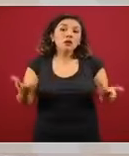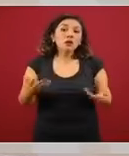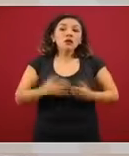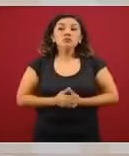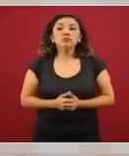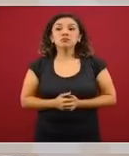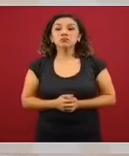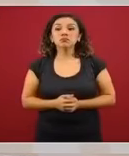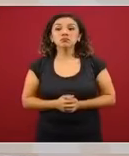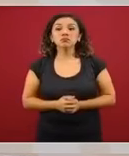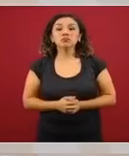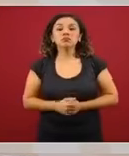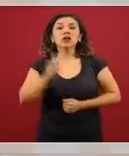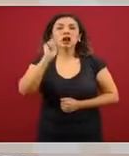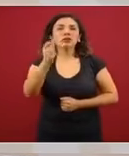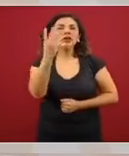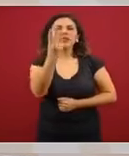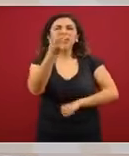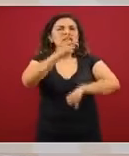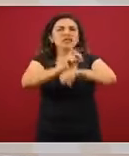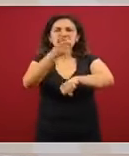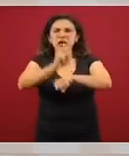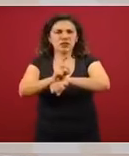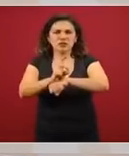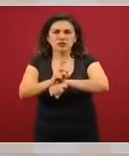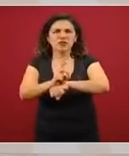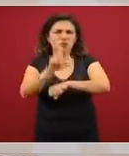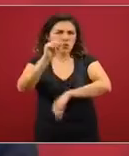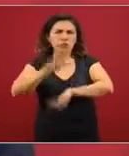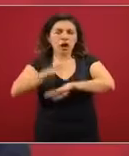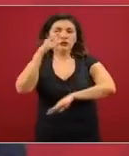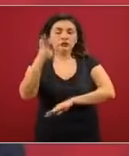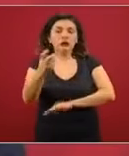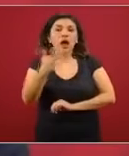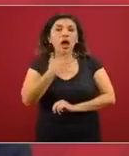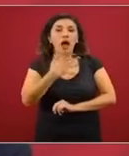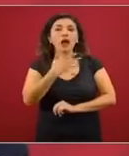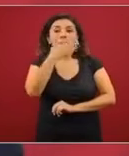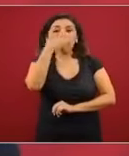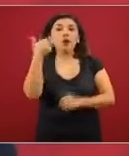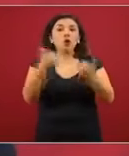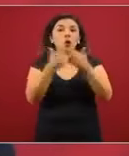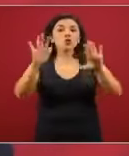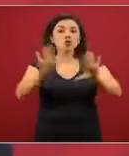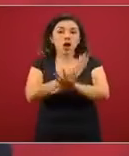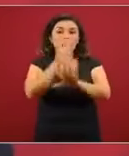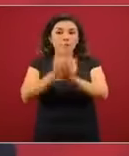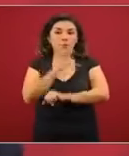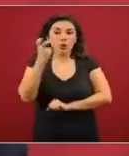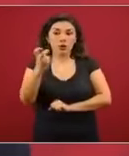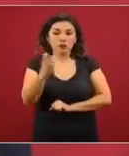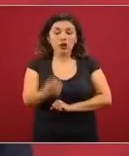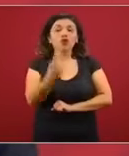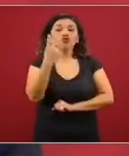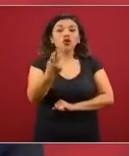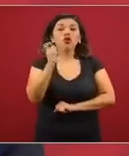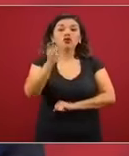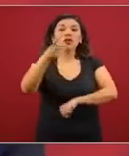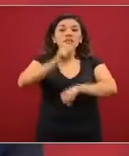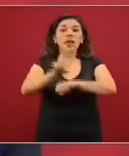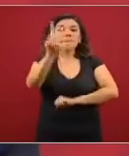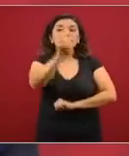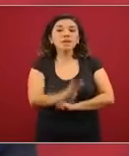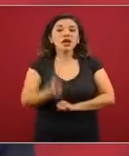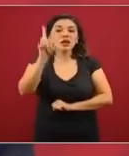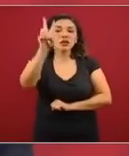digamos, estamos hablando de tres días nada más que ocupa esta modificación, dos de ellos caen en viernes, de manera que